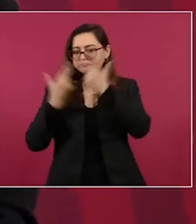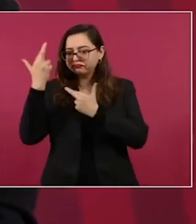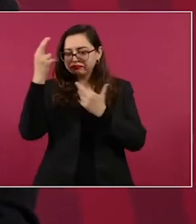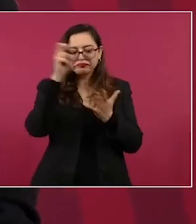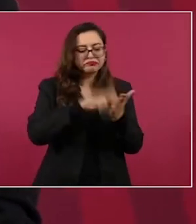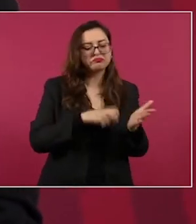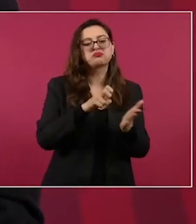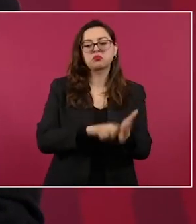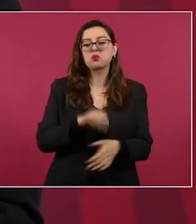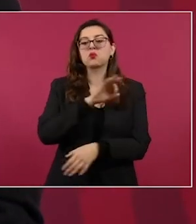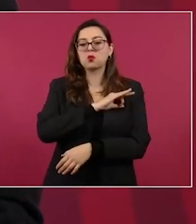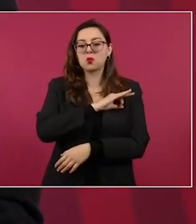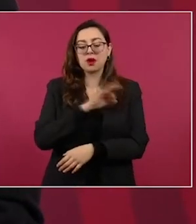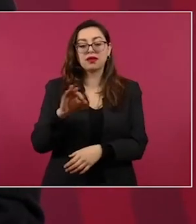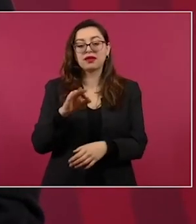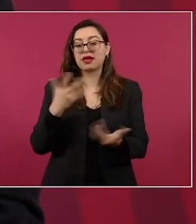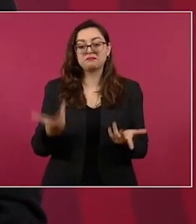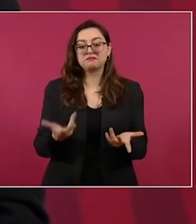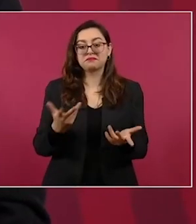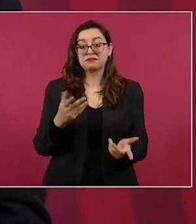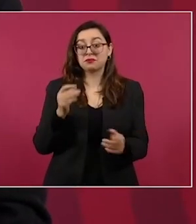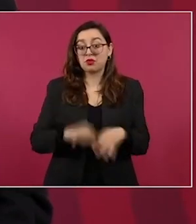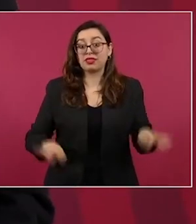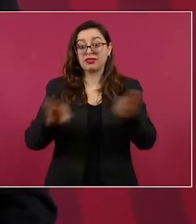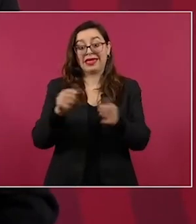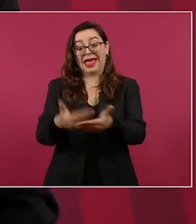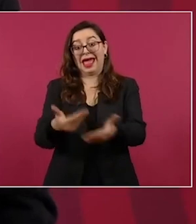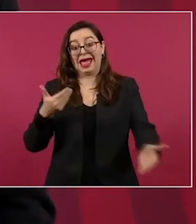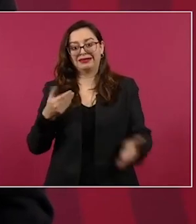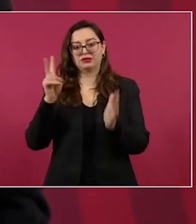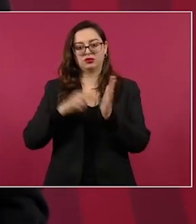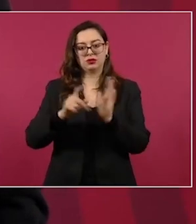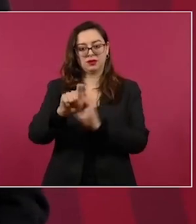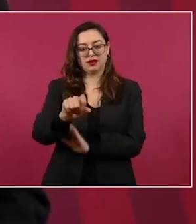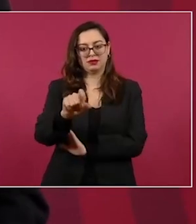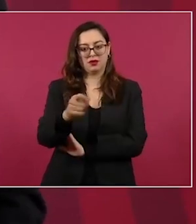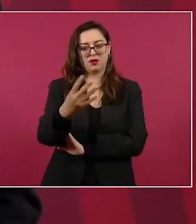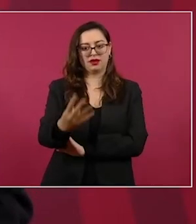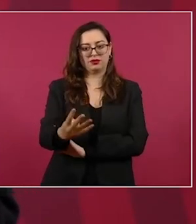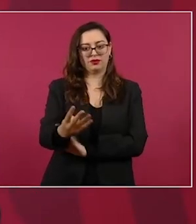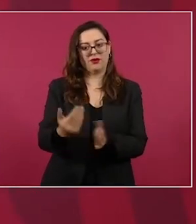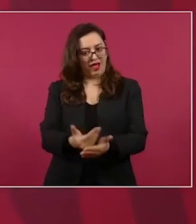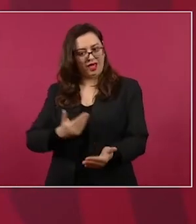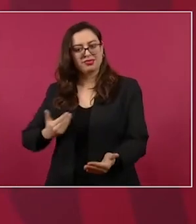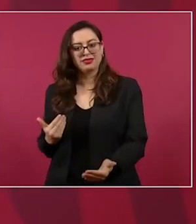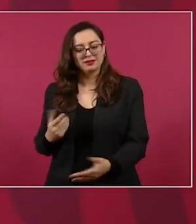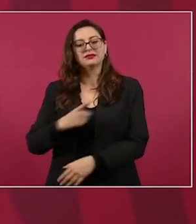para antes de la elección presidencial. Tenemos tiempo. Aquí lo importante